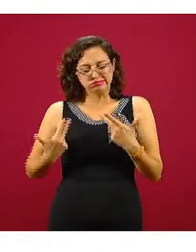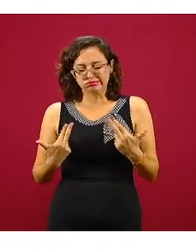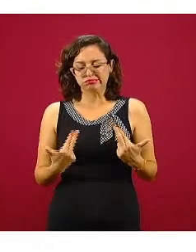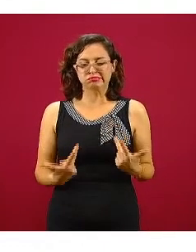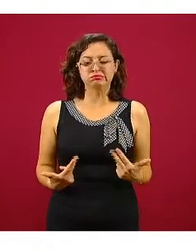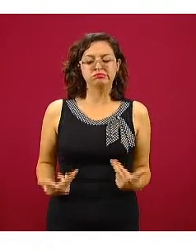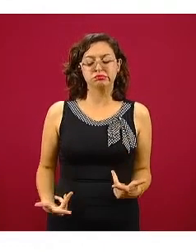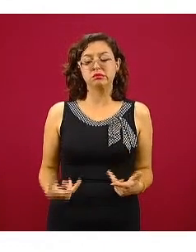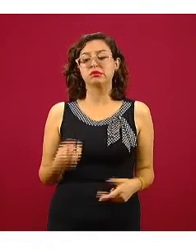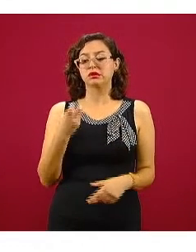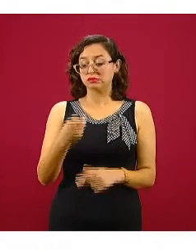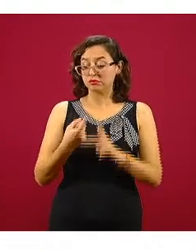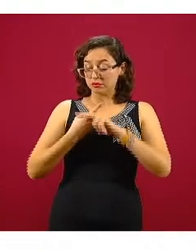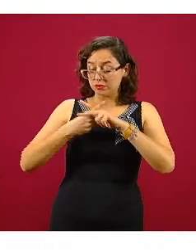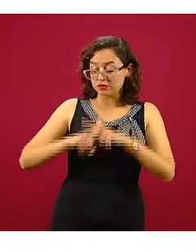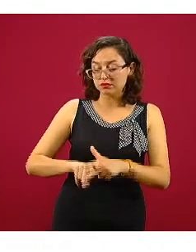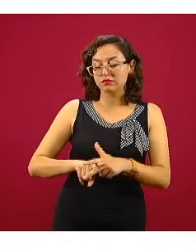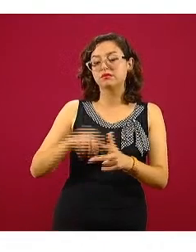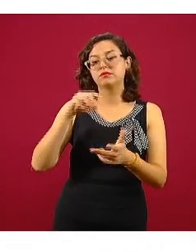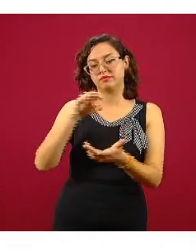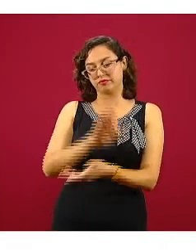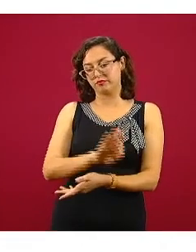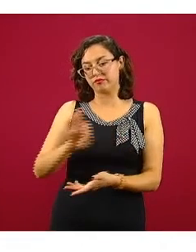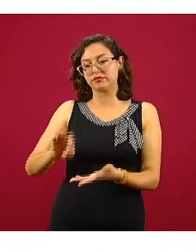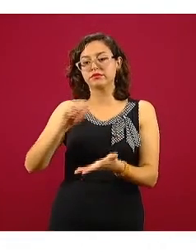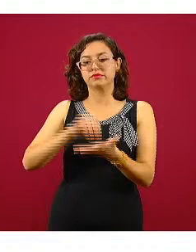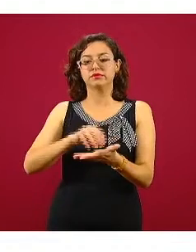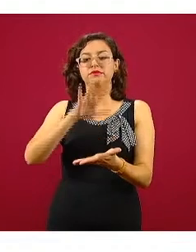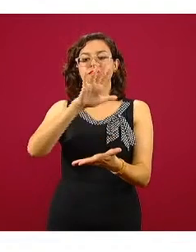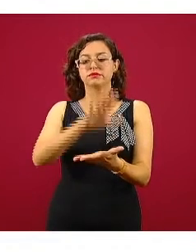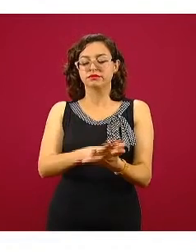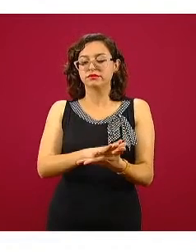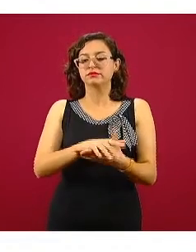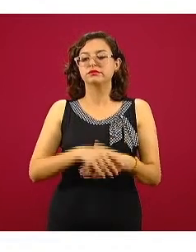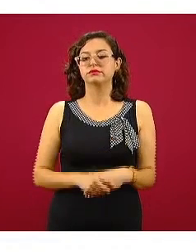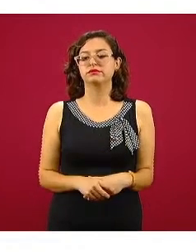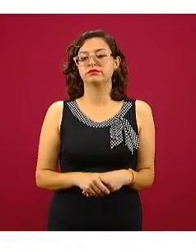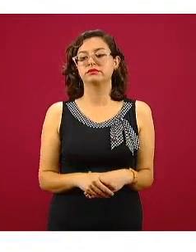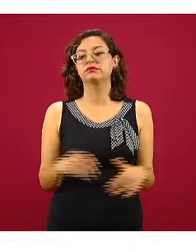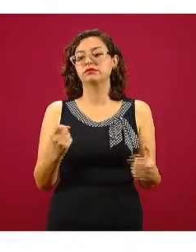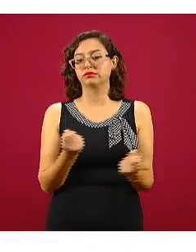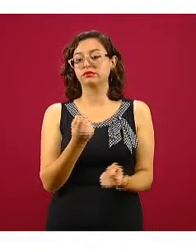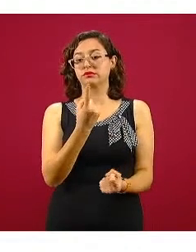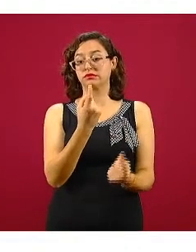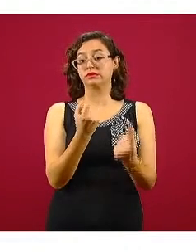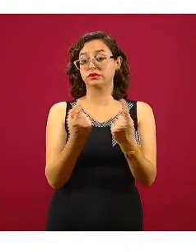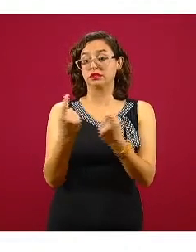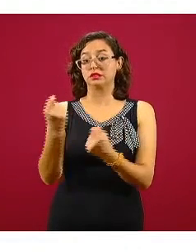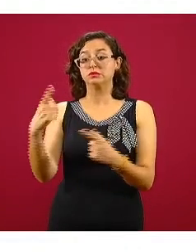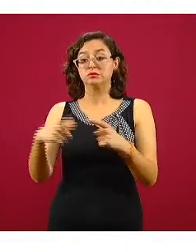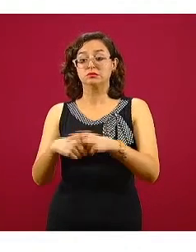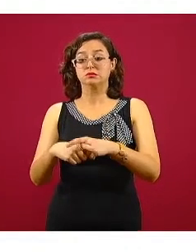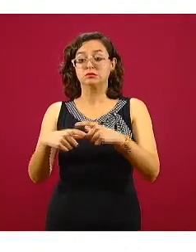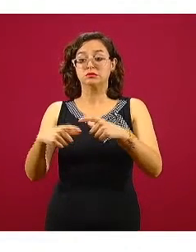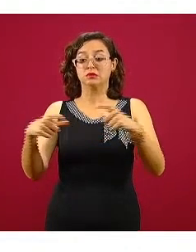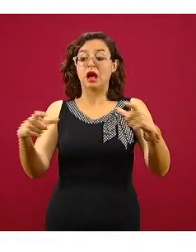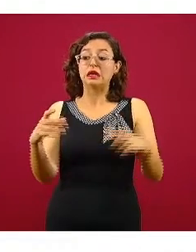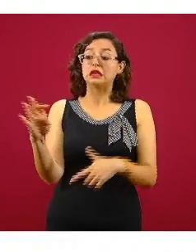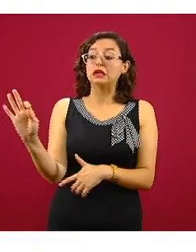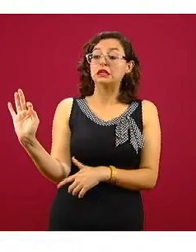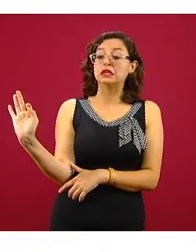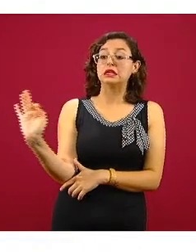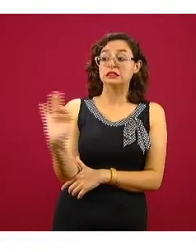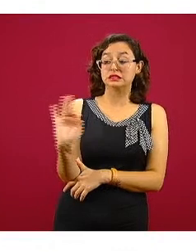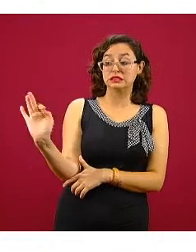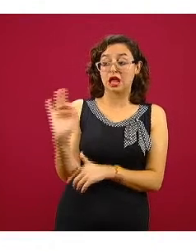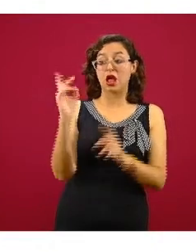enfermedad y continuamos viendo esa tendencia ascendente todavía que se manifiesta sobre todo en aquellos casos sospechosos que